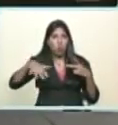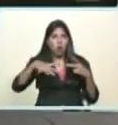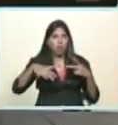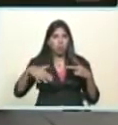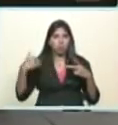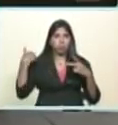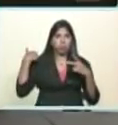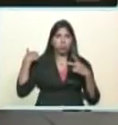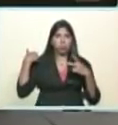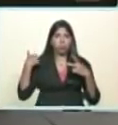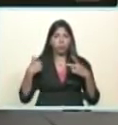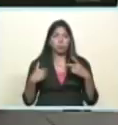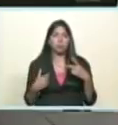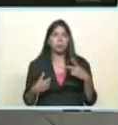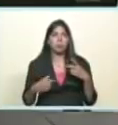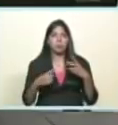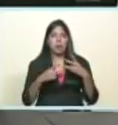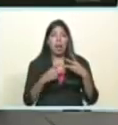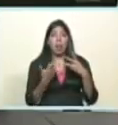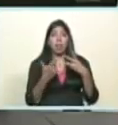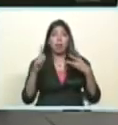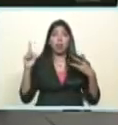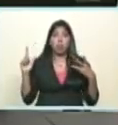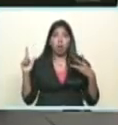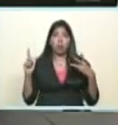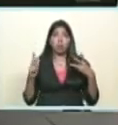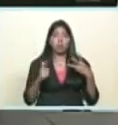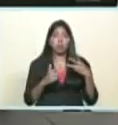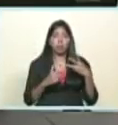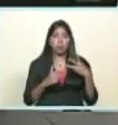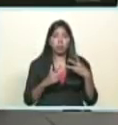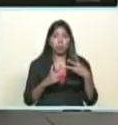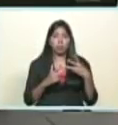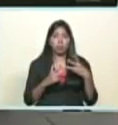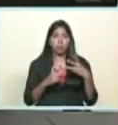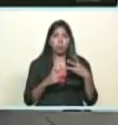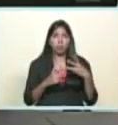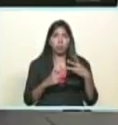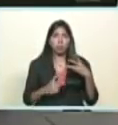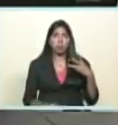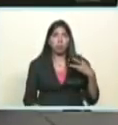protagonismo del pueblo la libertad de nuestro pueblo